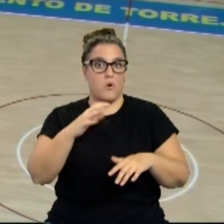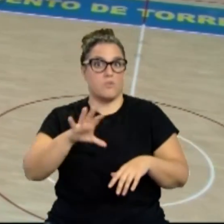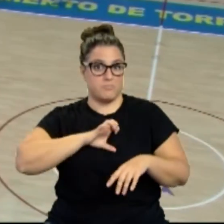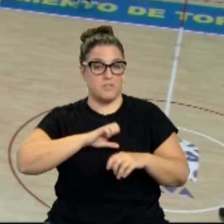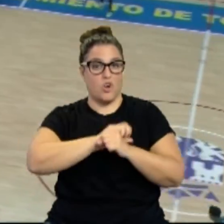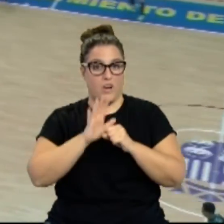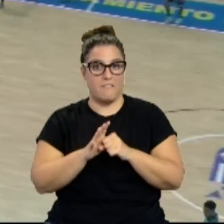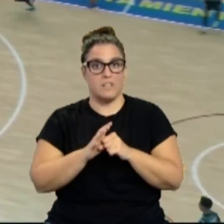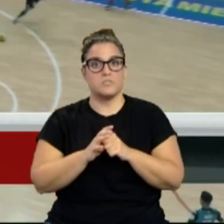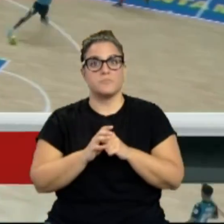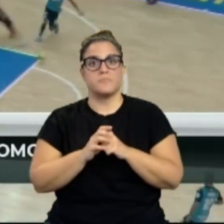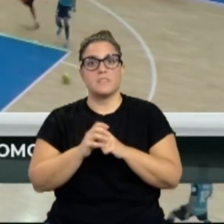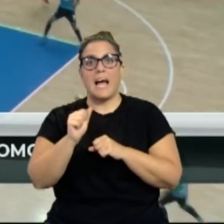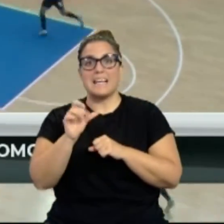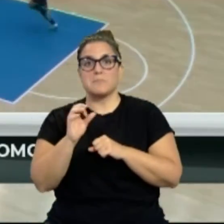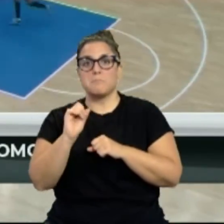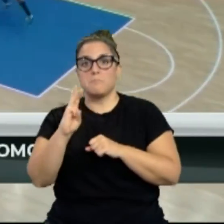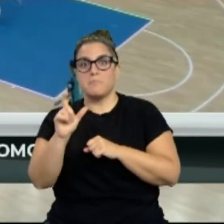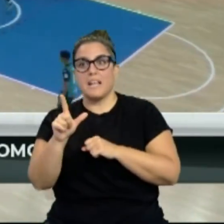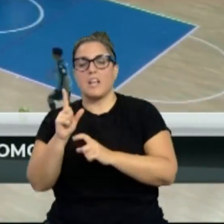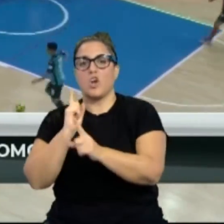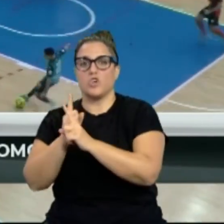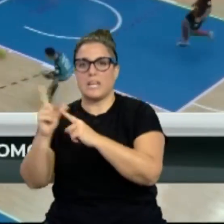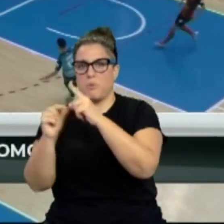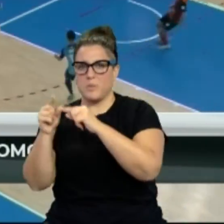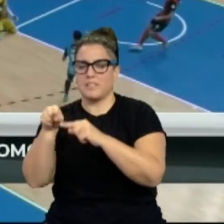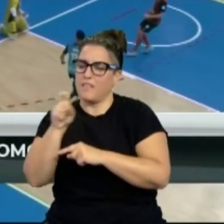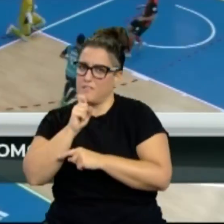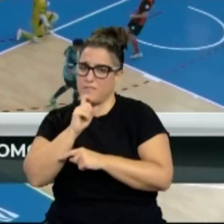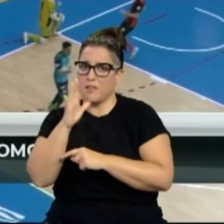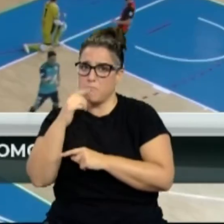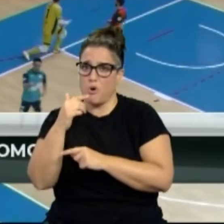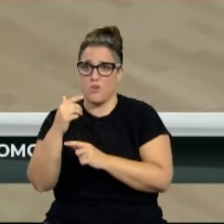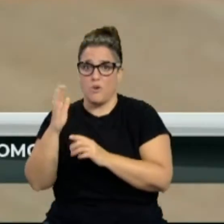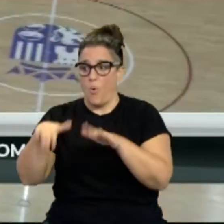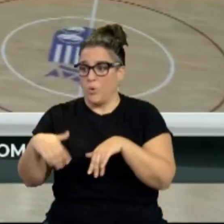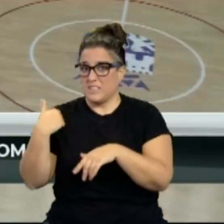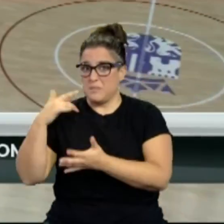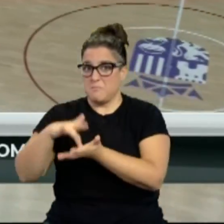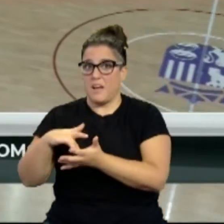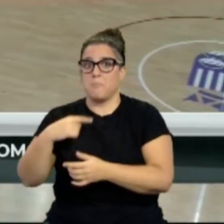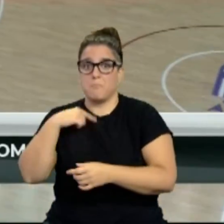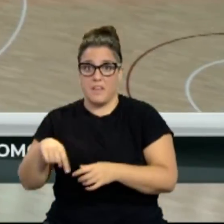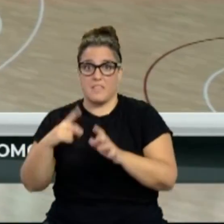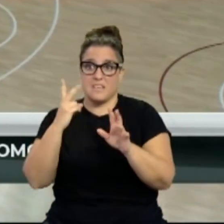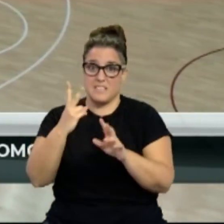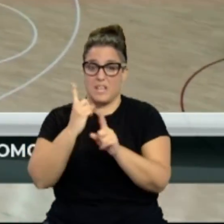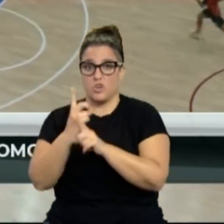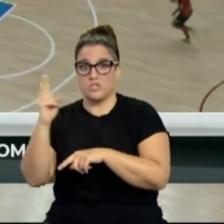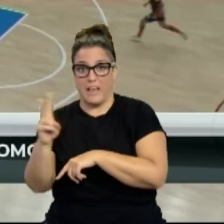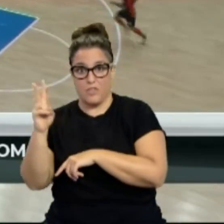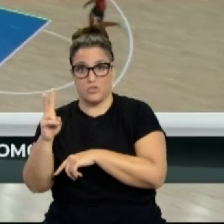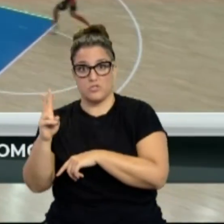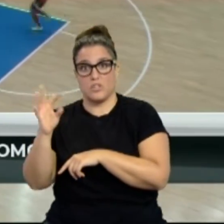Aspiljampers visita la siempre complicada pista de Movistar Inter. El último referente no es demasiado positivo porque los riberos perdieron por 7-2 en Torrefonte